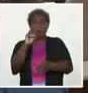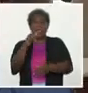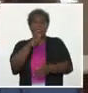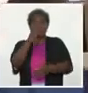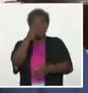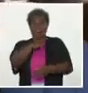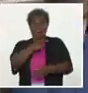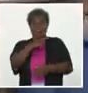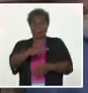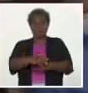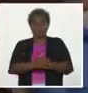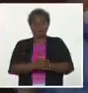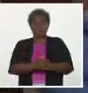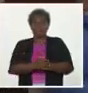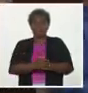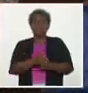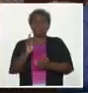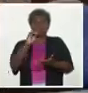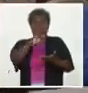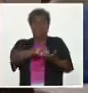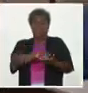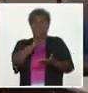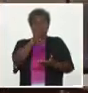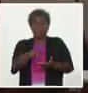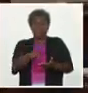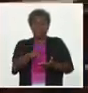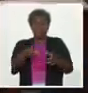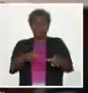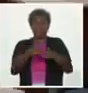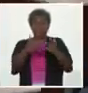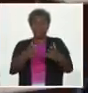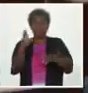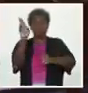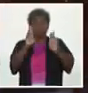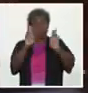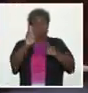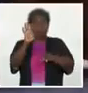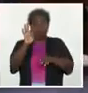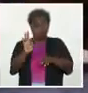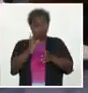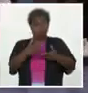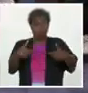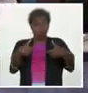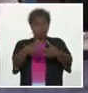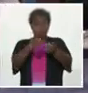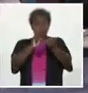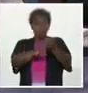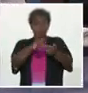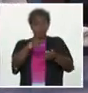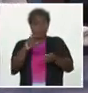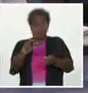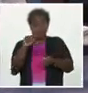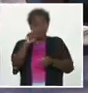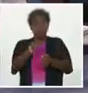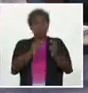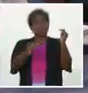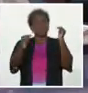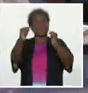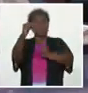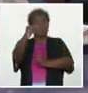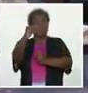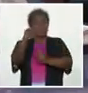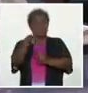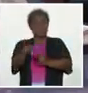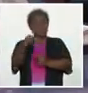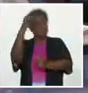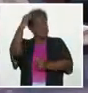La implementación y seguimiento a los acuerdos emanados del octavo congreso del partido constituye una prioridad del gobierno